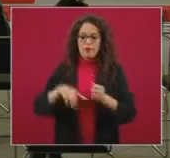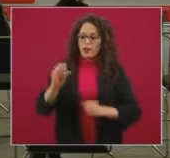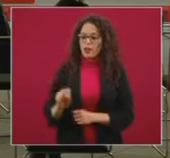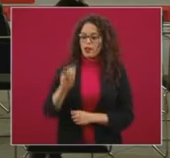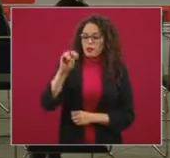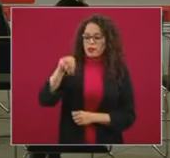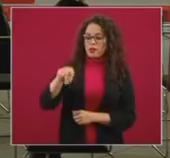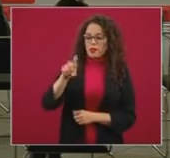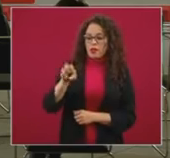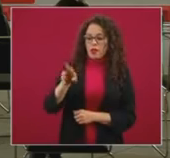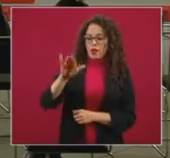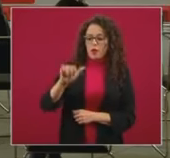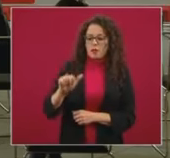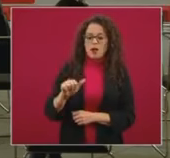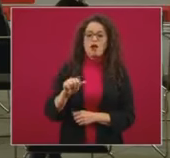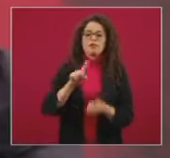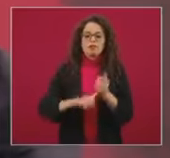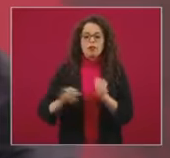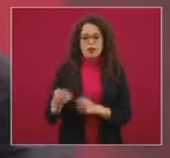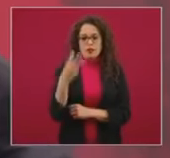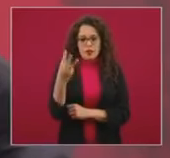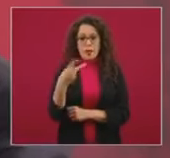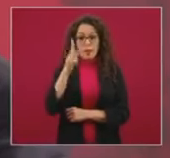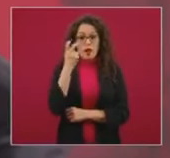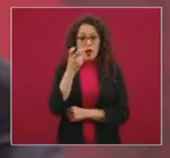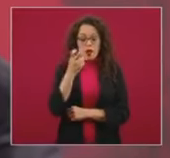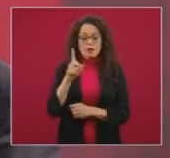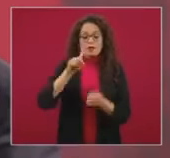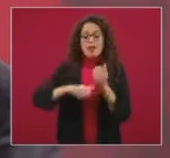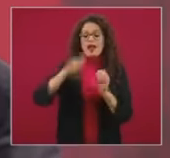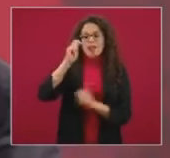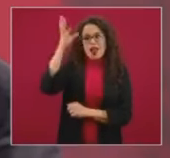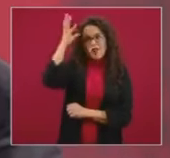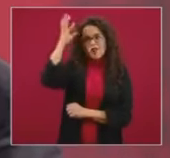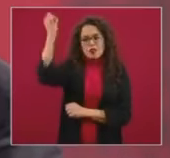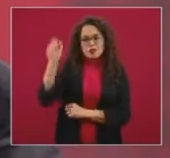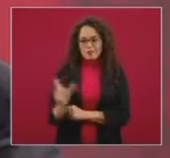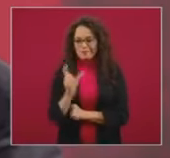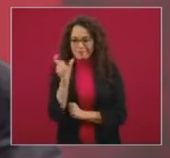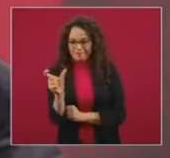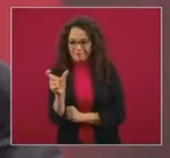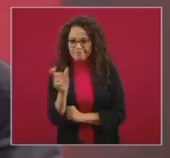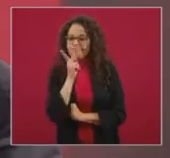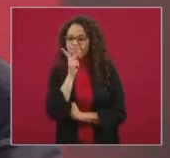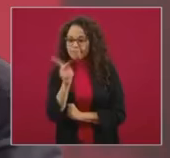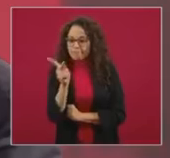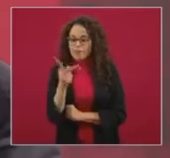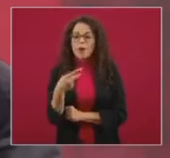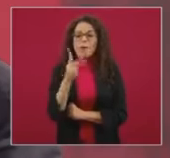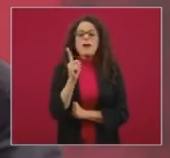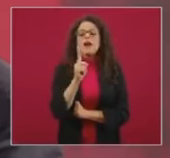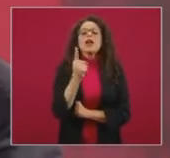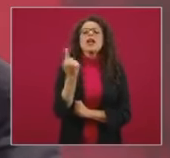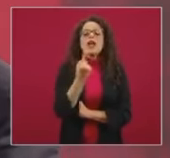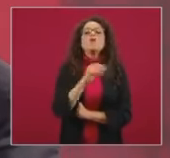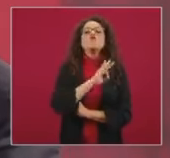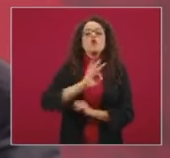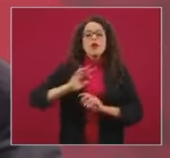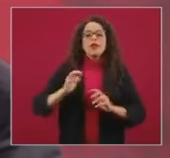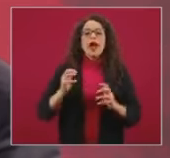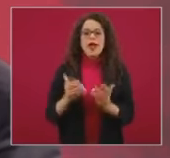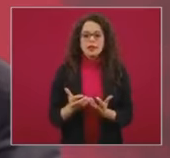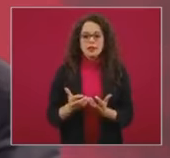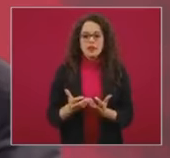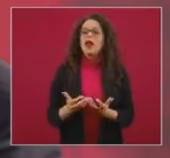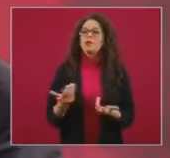elementos. Pero bueno, ese es conceptualmente. ¿Qué se puede hacer y qué se puede alcanzar? Es muy